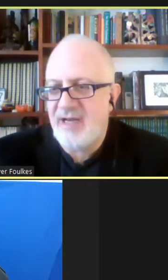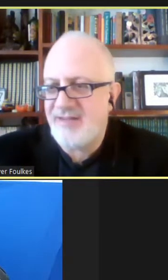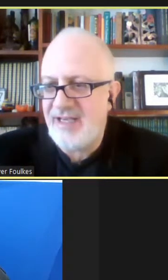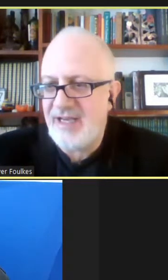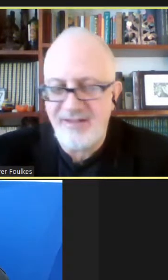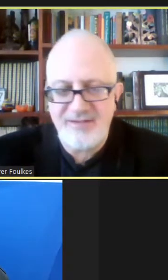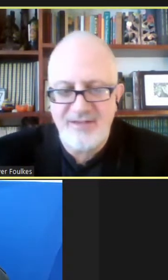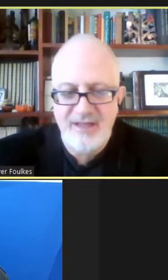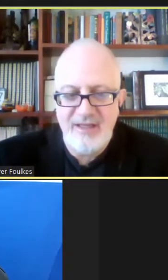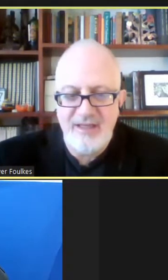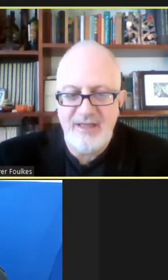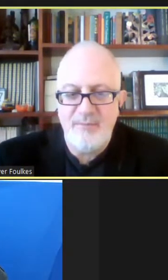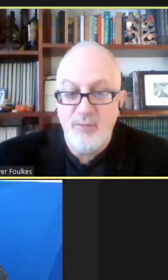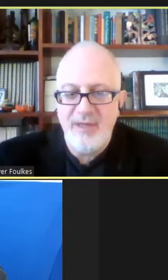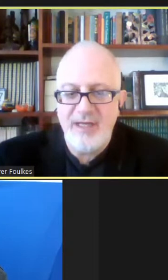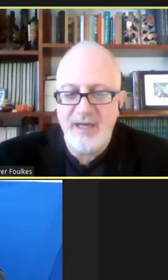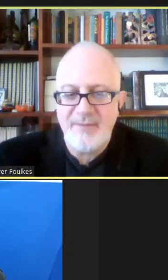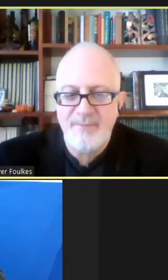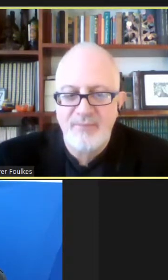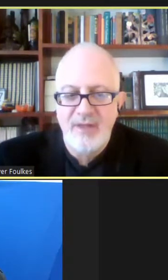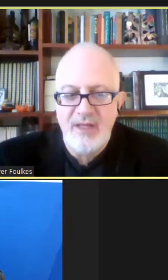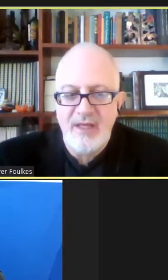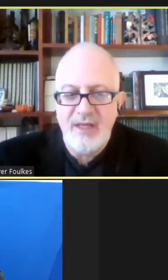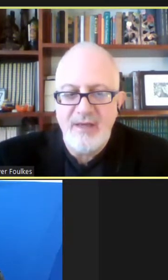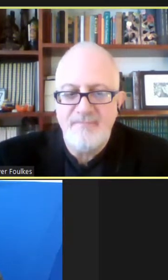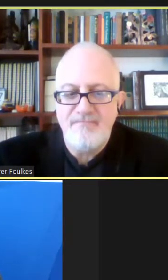a secas pública.